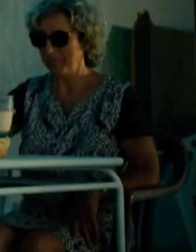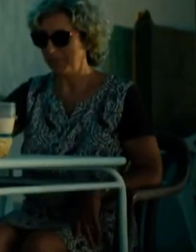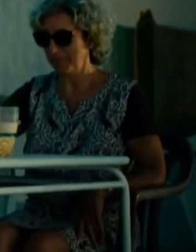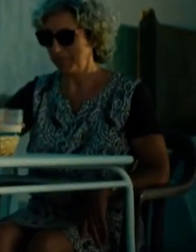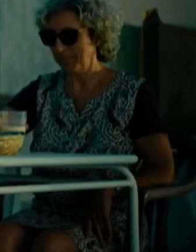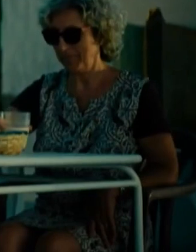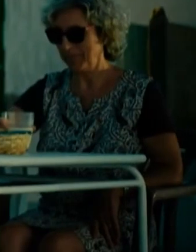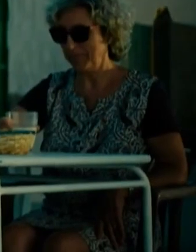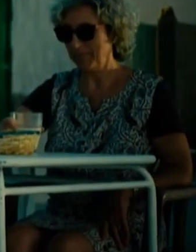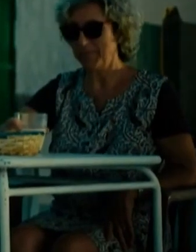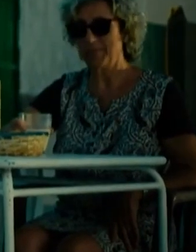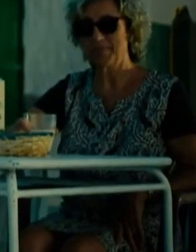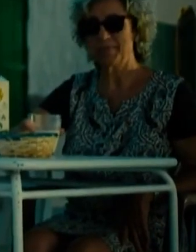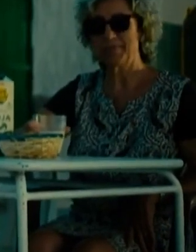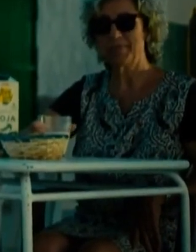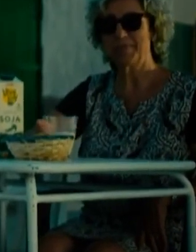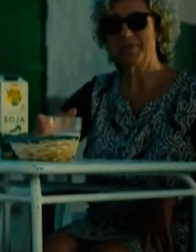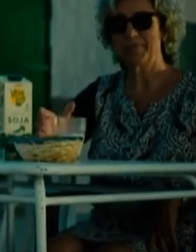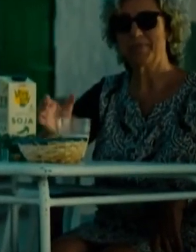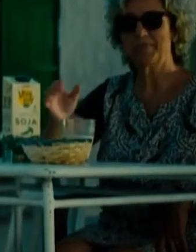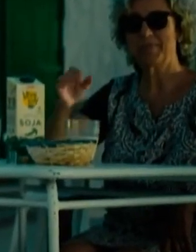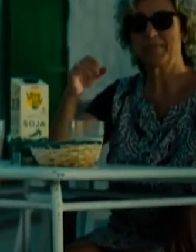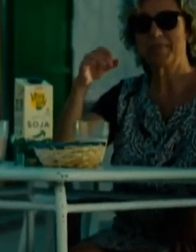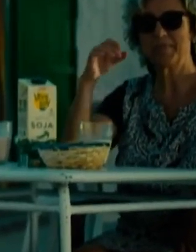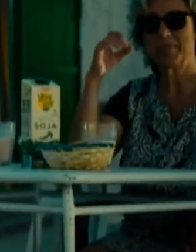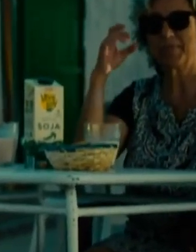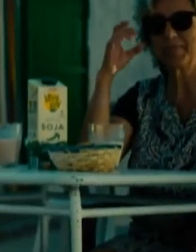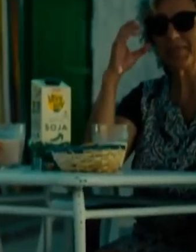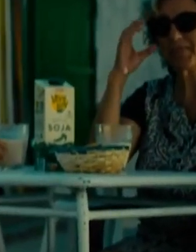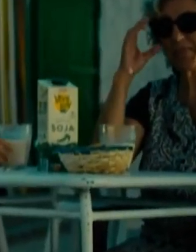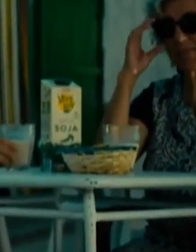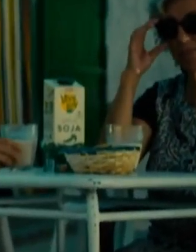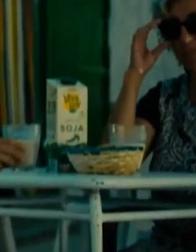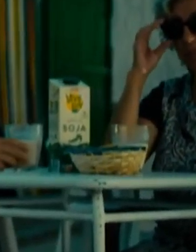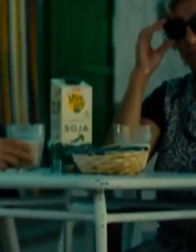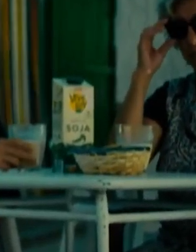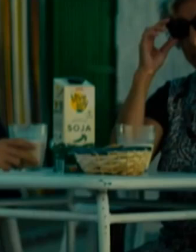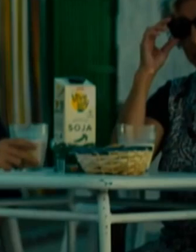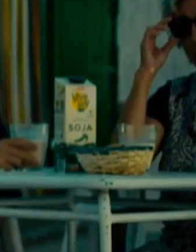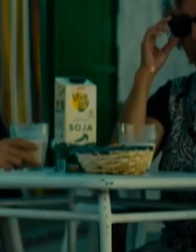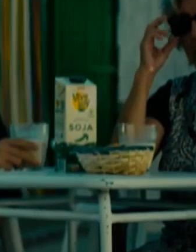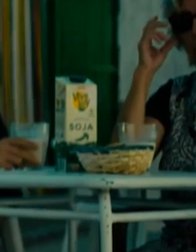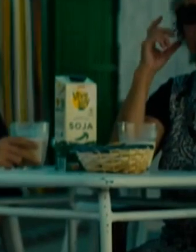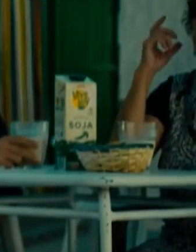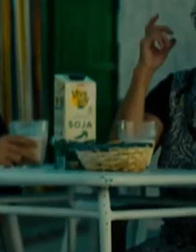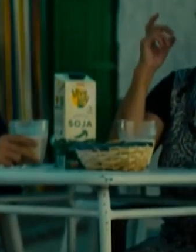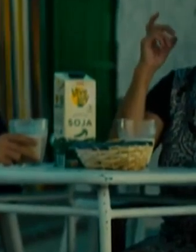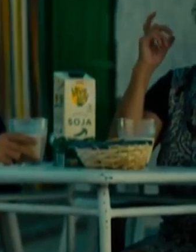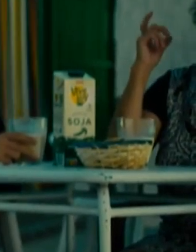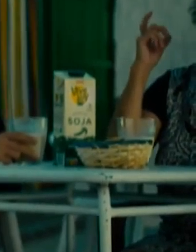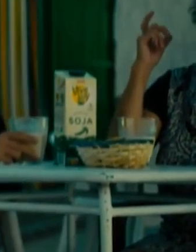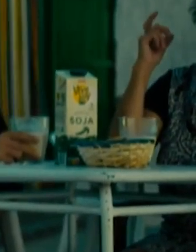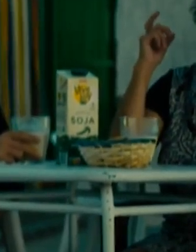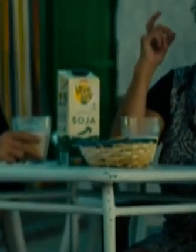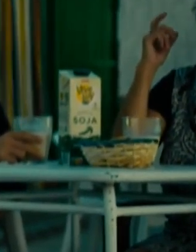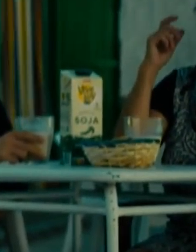Según las últimas estadísticas en España, hay más de cuatro millones de flecitarianos. Pues va a ser que los